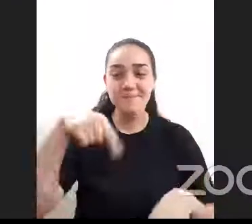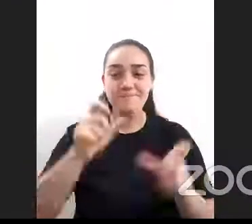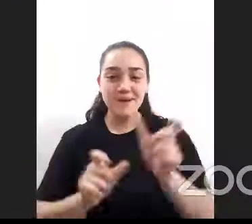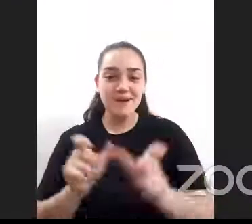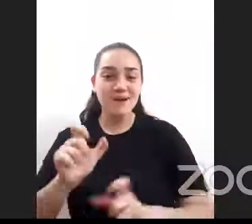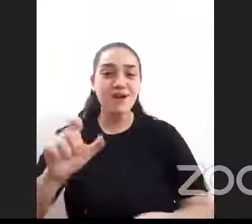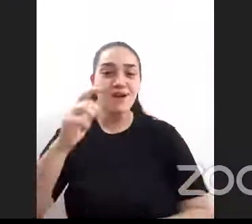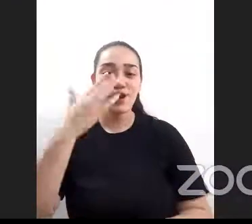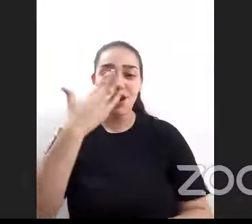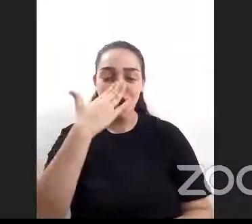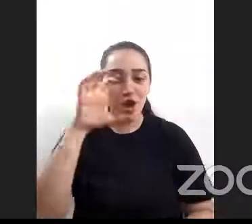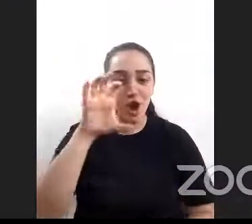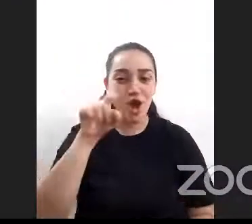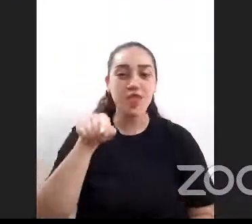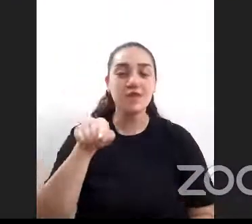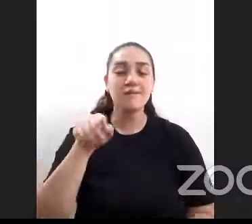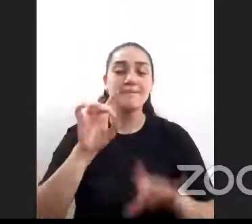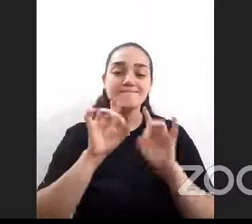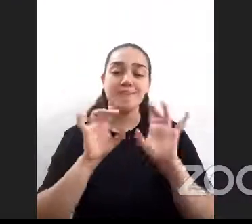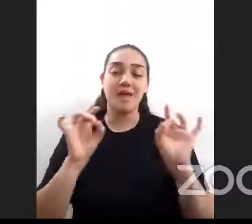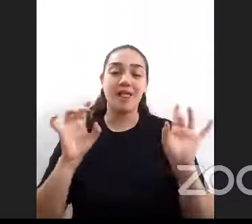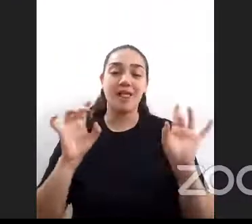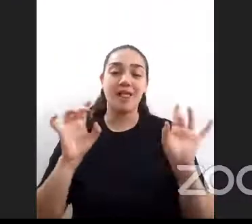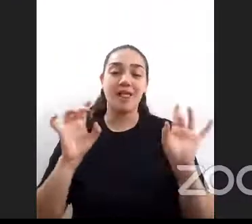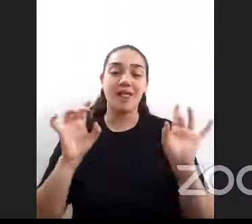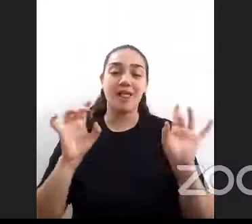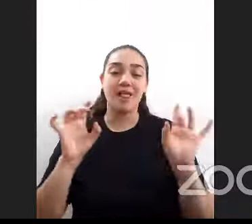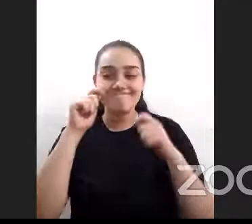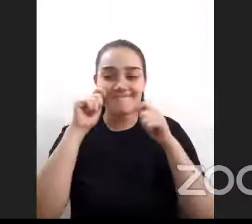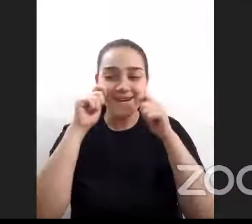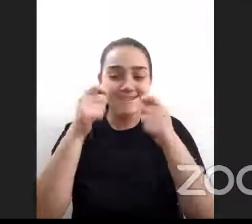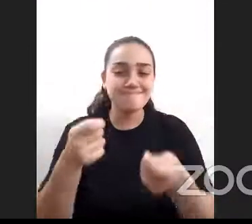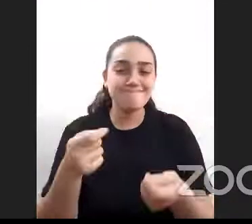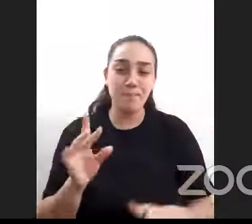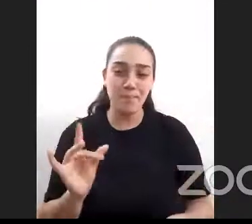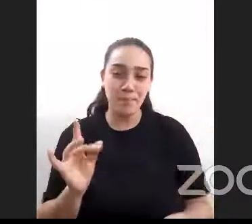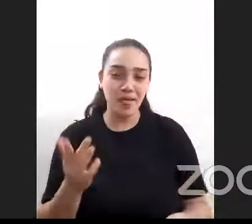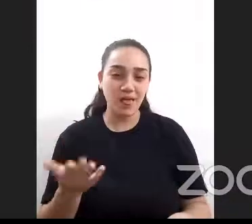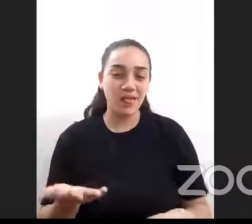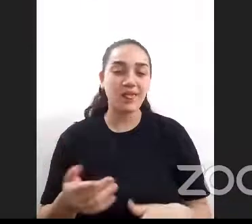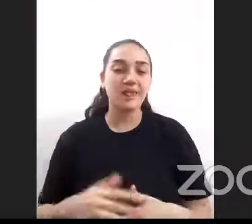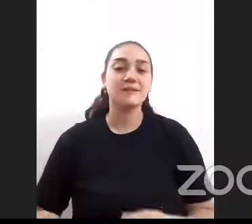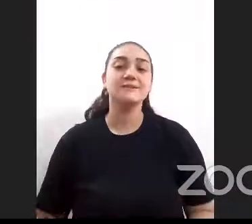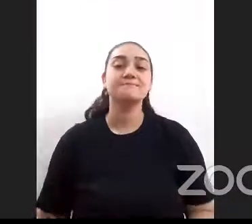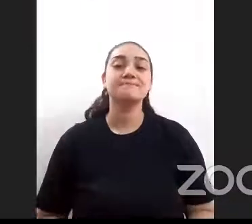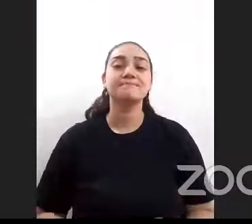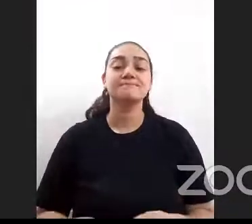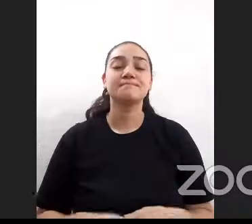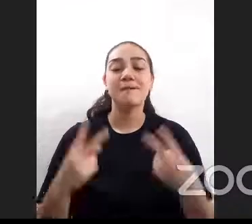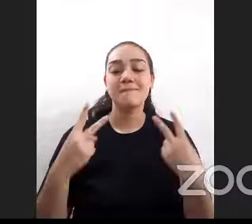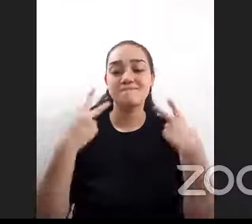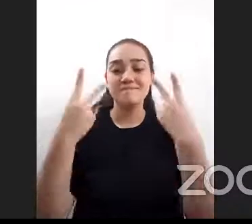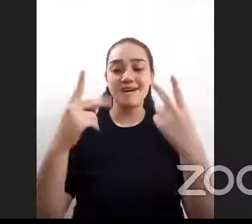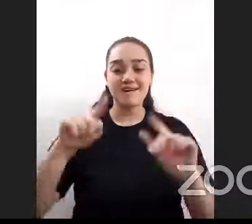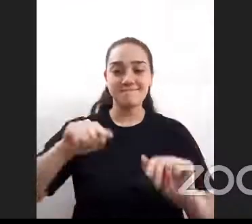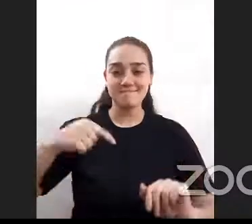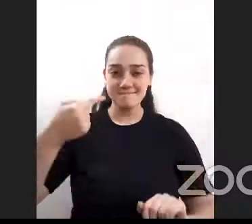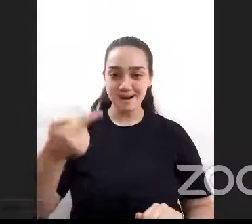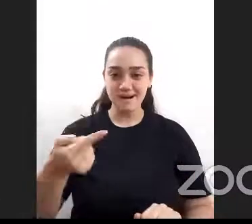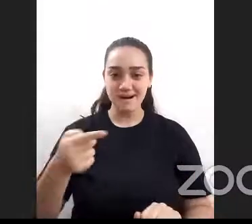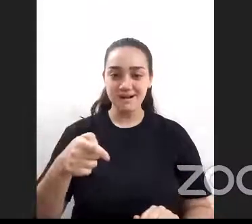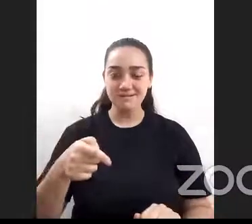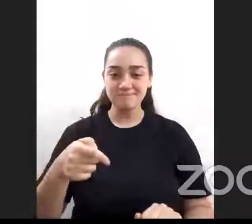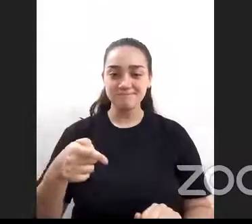puedo ir por la pandemia así que me pone muy contenta ahora estoy muy entusiasmada con el viaje de mañana de poder volver a ir a la